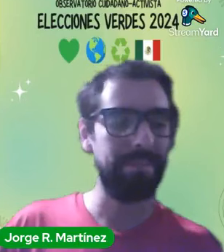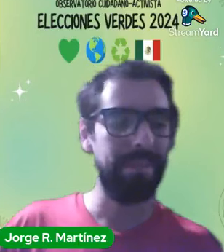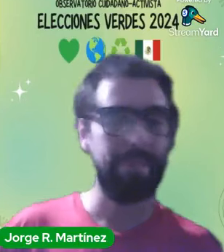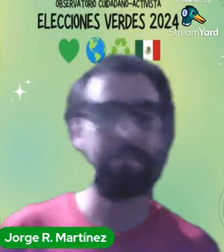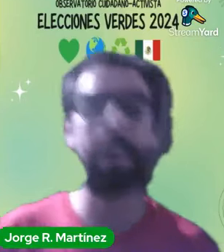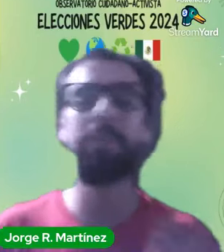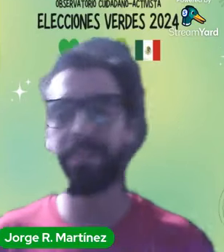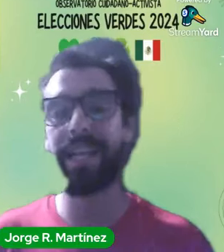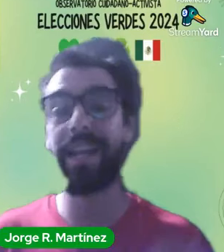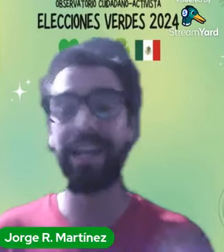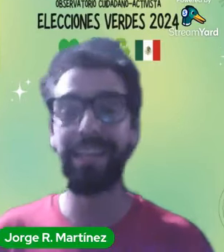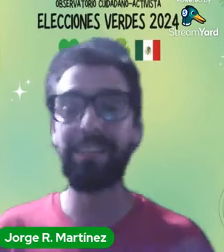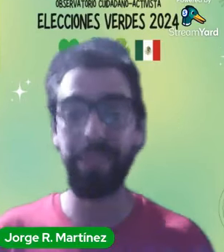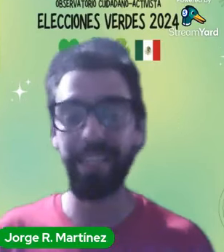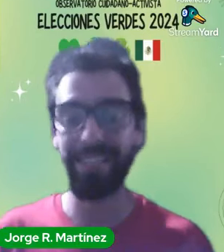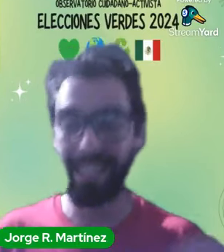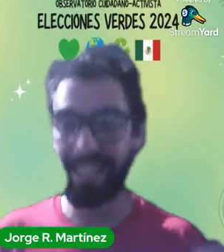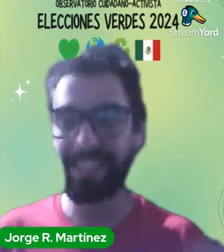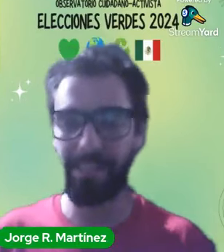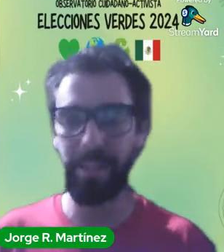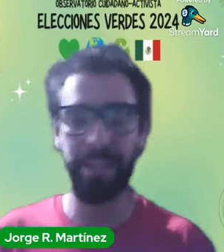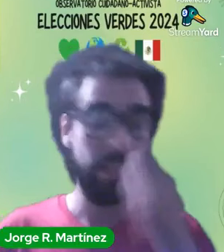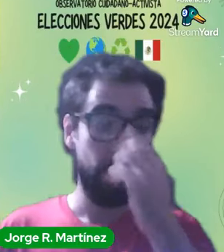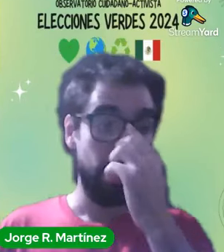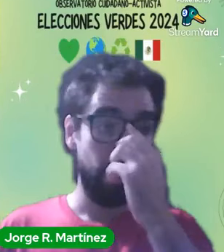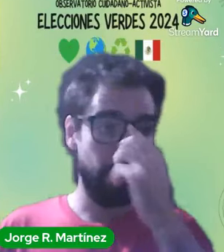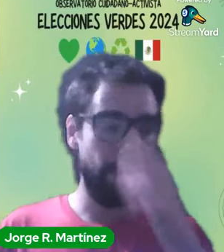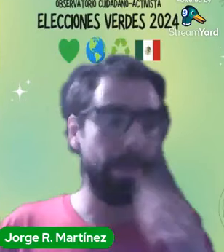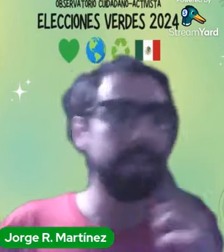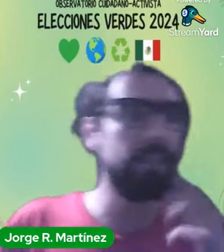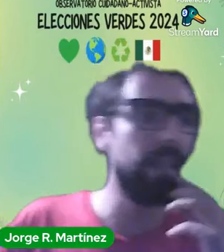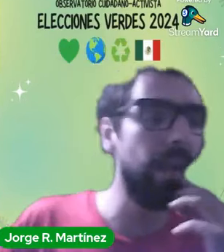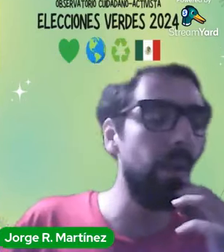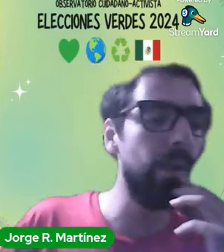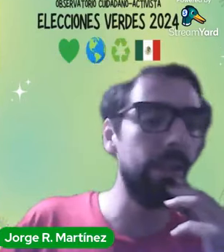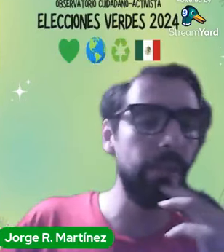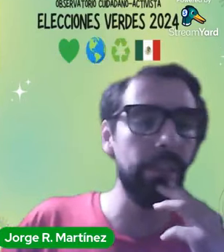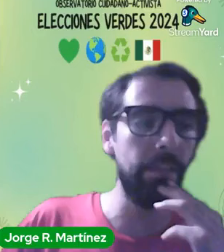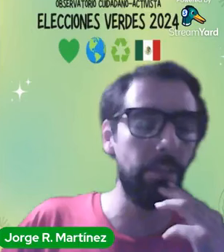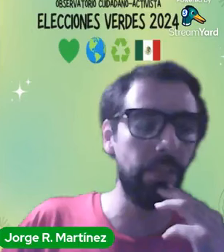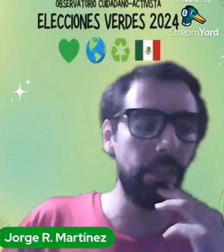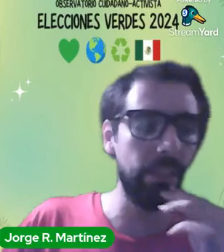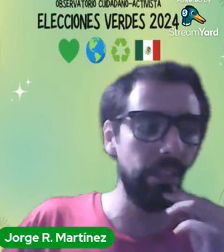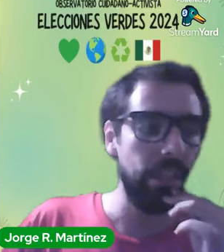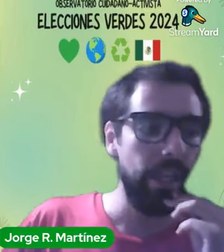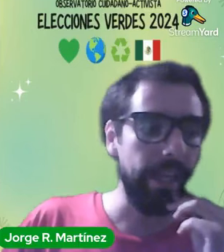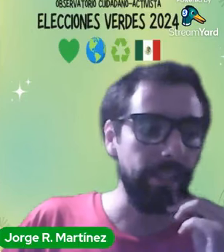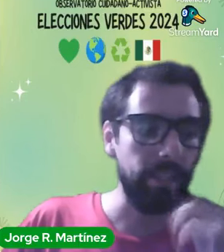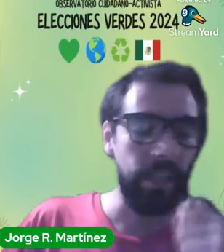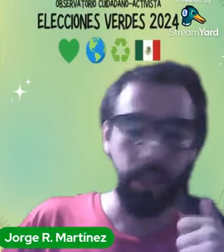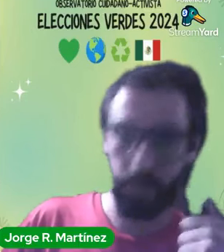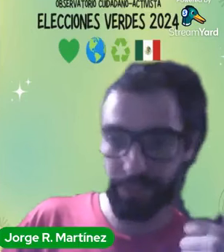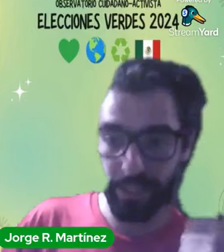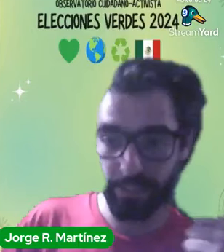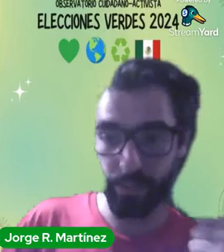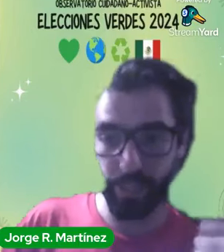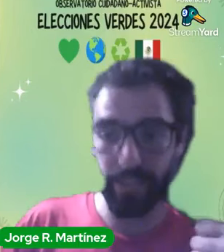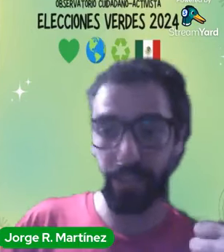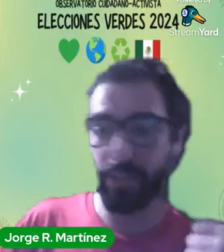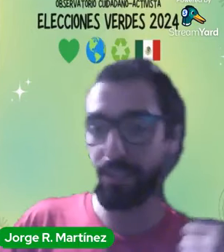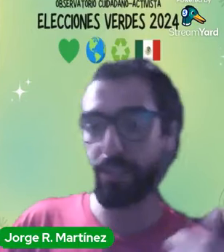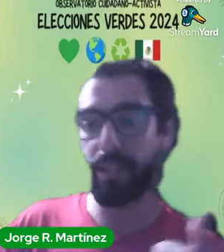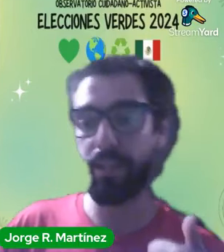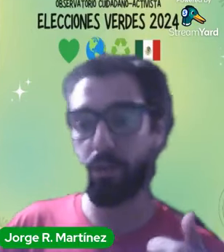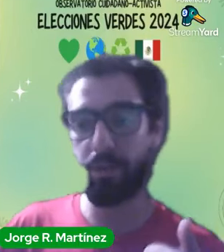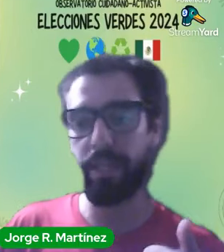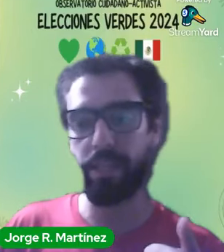vamos a aspirar a la clase media ser clase media y me parece que una de las partes aquí importantes es otra vez la desigualdad hay una